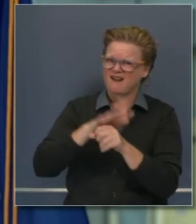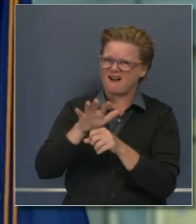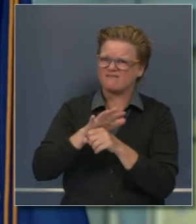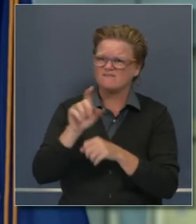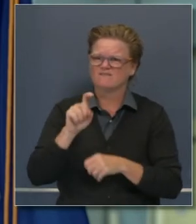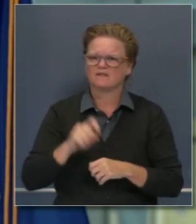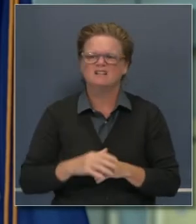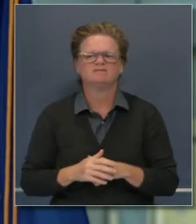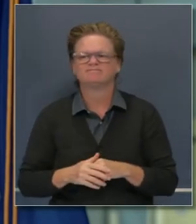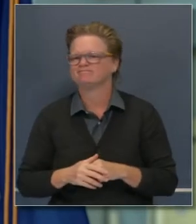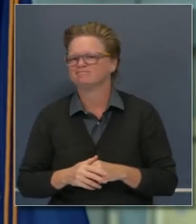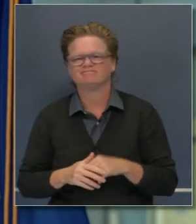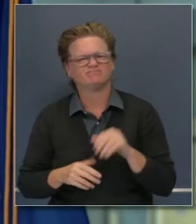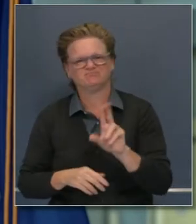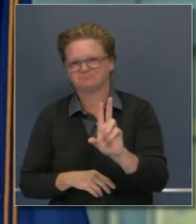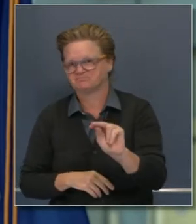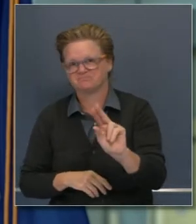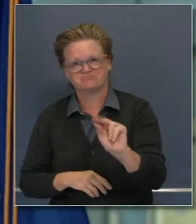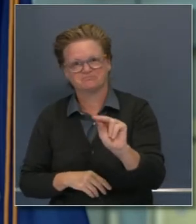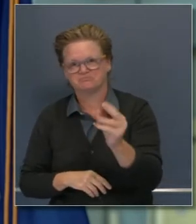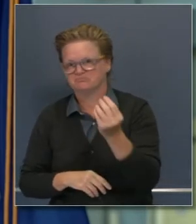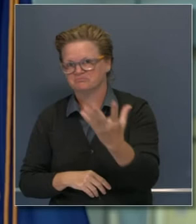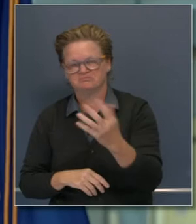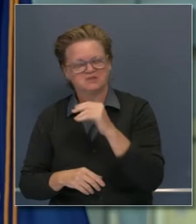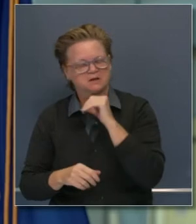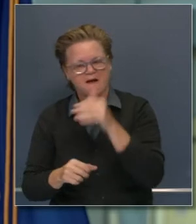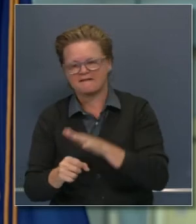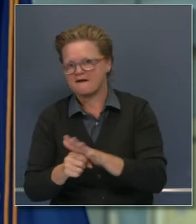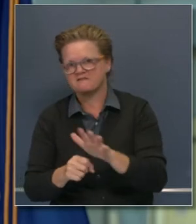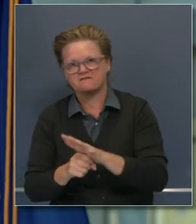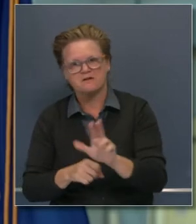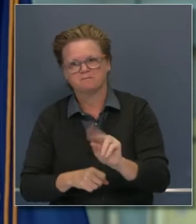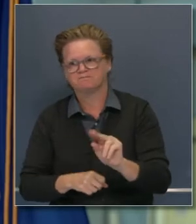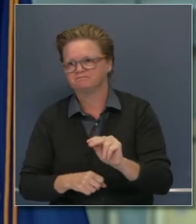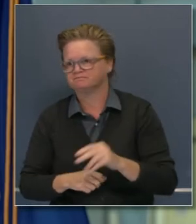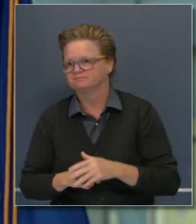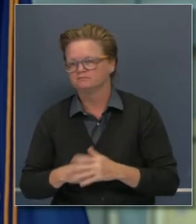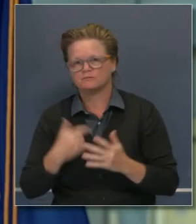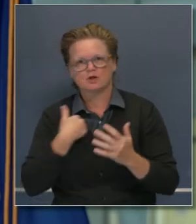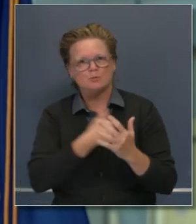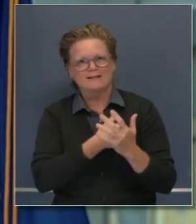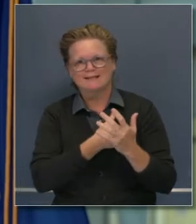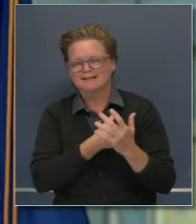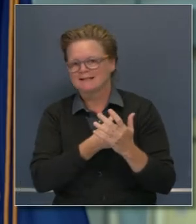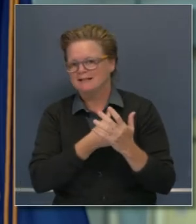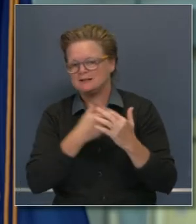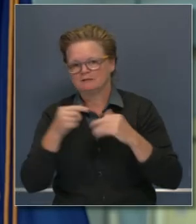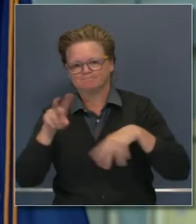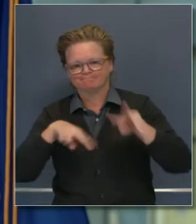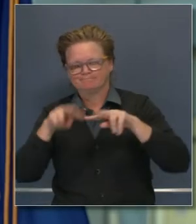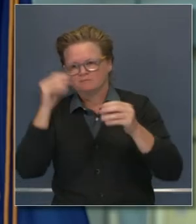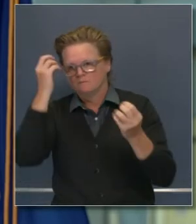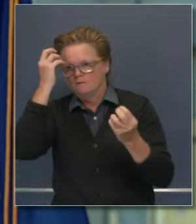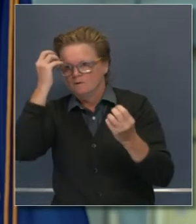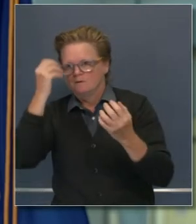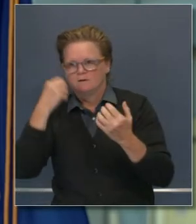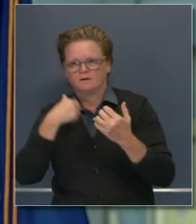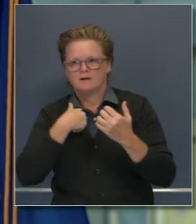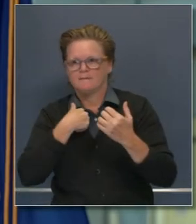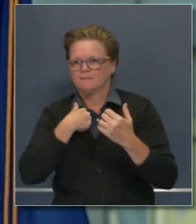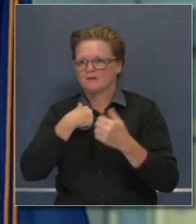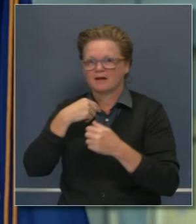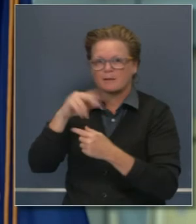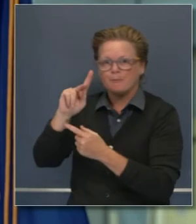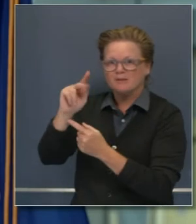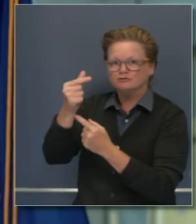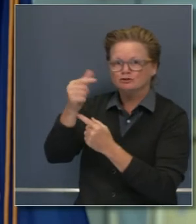estado trabajando para implementar una estrategia en un periodo de tiempo récord. Pero es un proceso en el que hay que